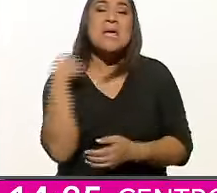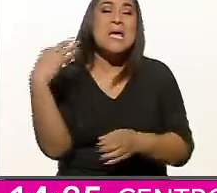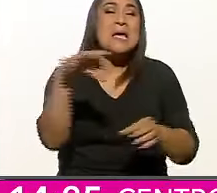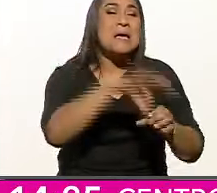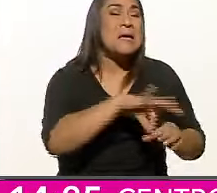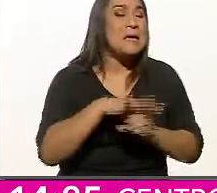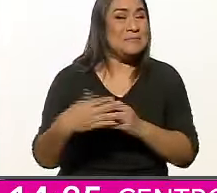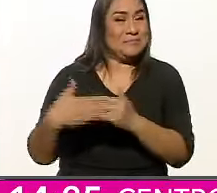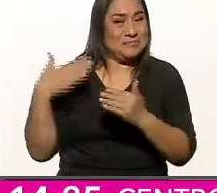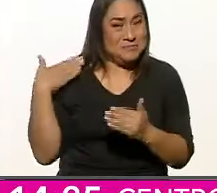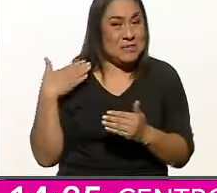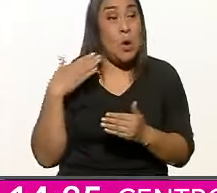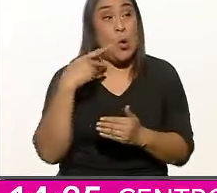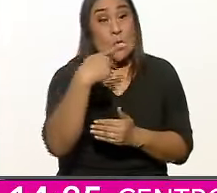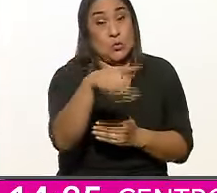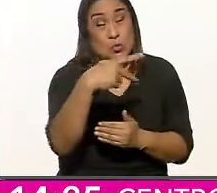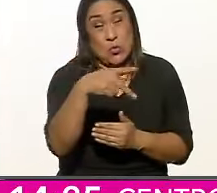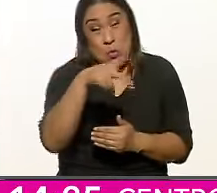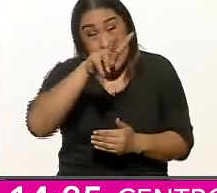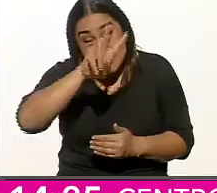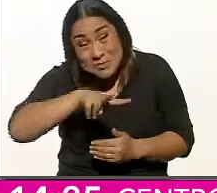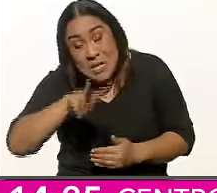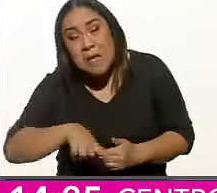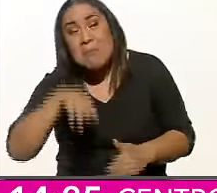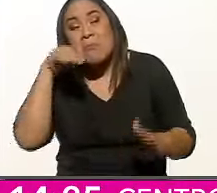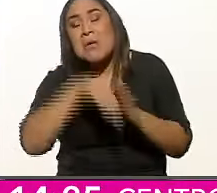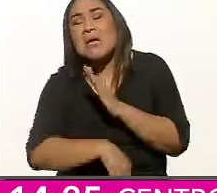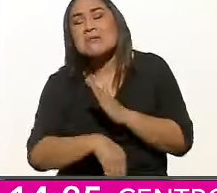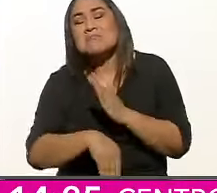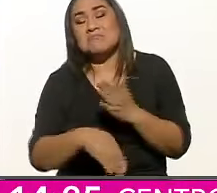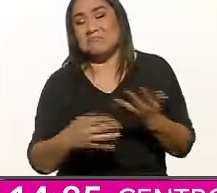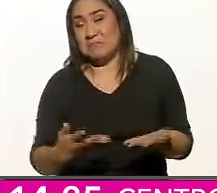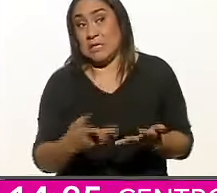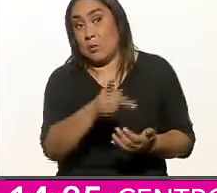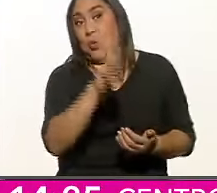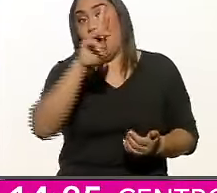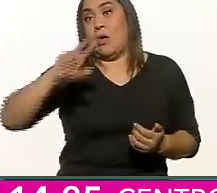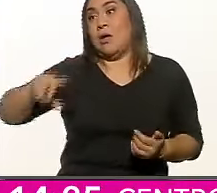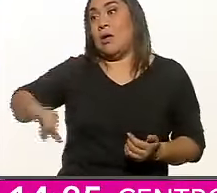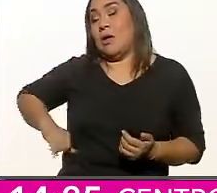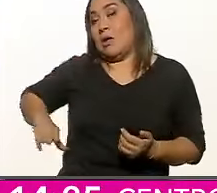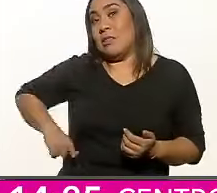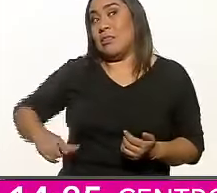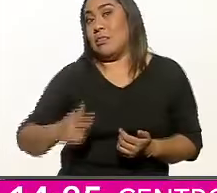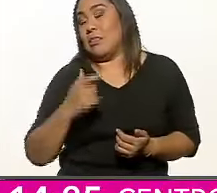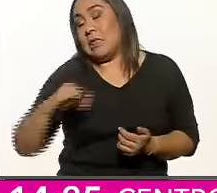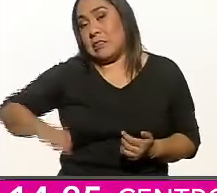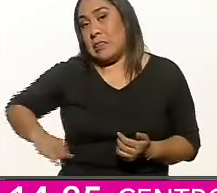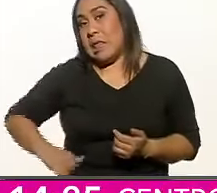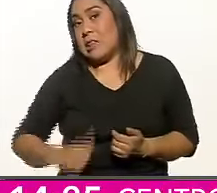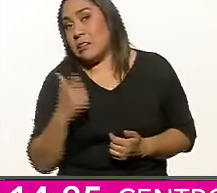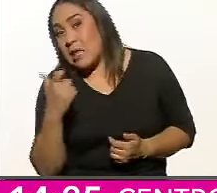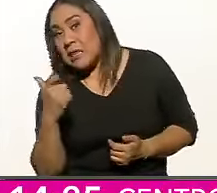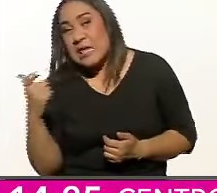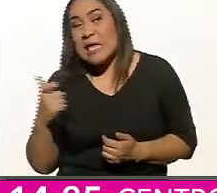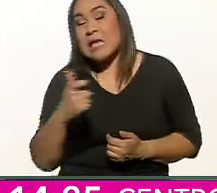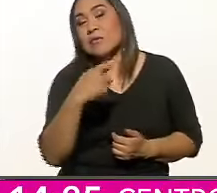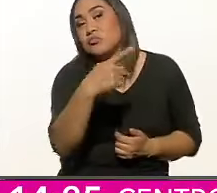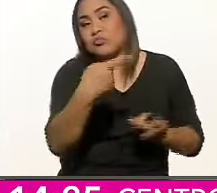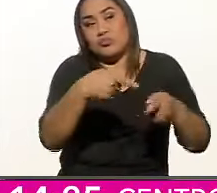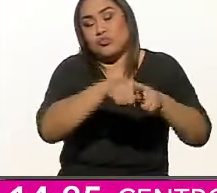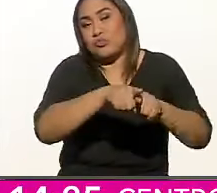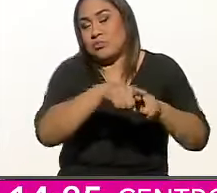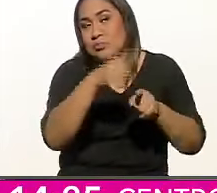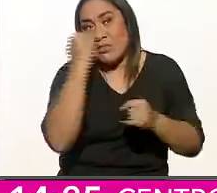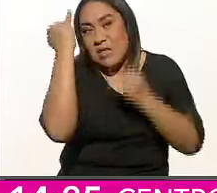caída en picada de su credibilidad, el interés económico o su ideología conservadora?